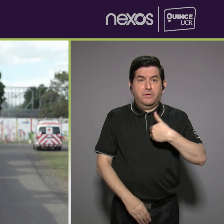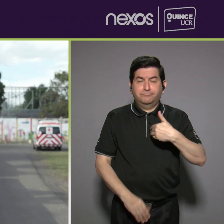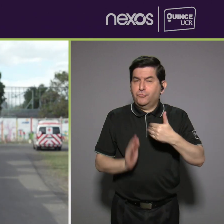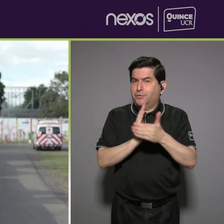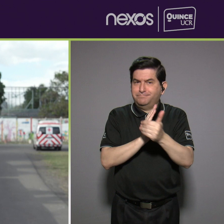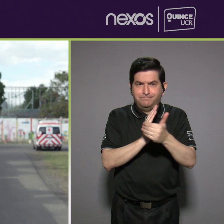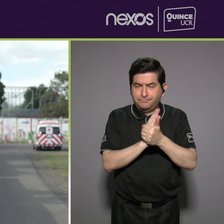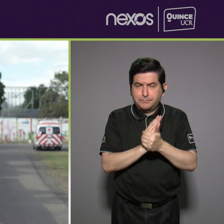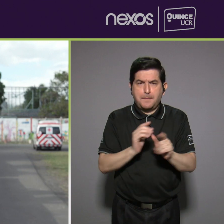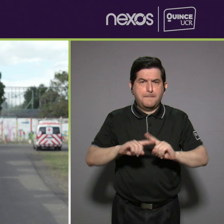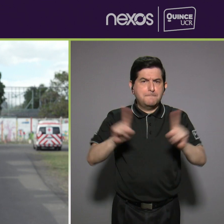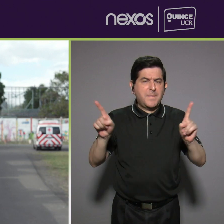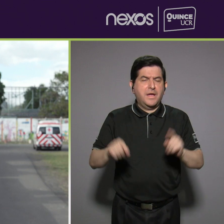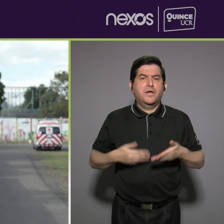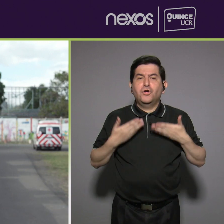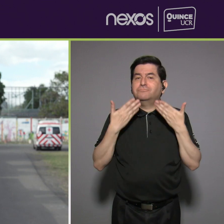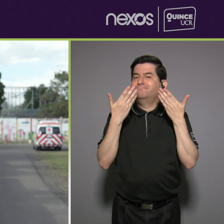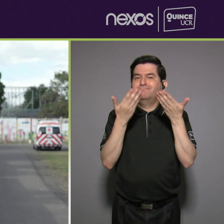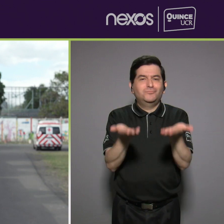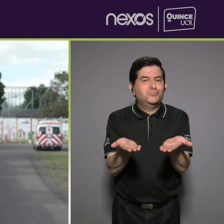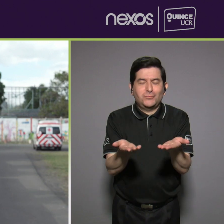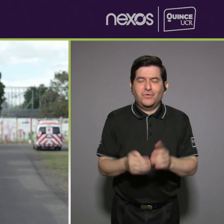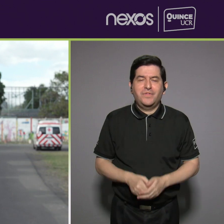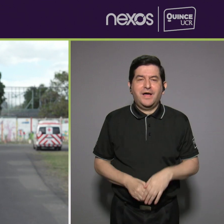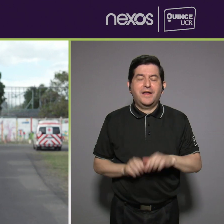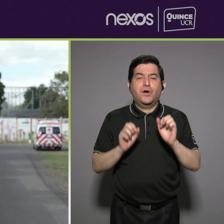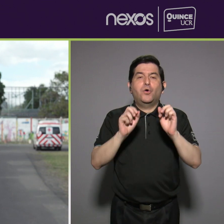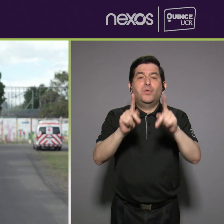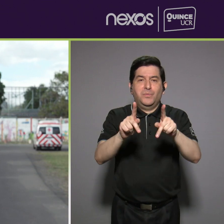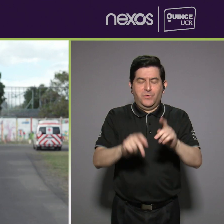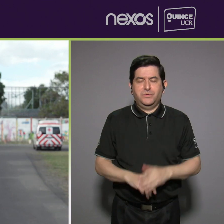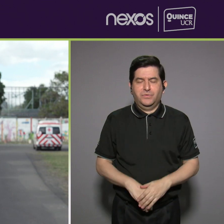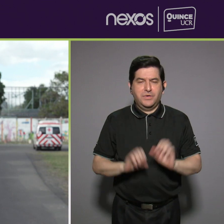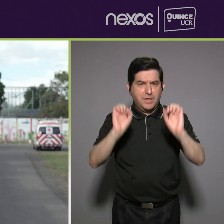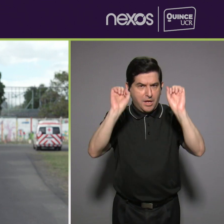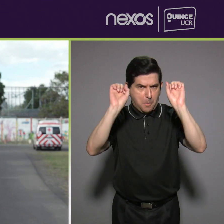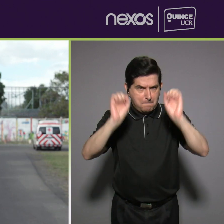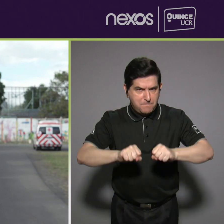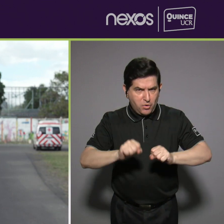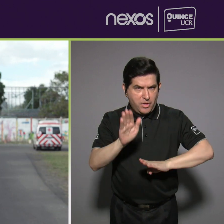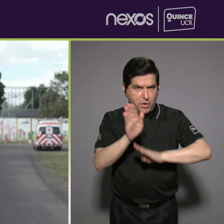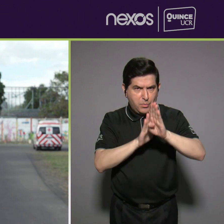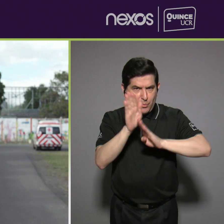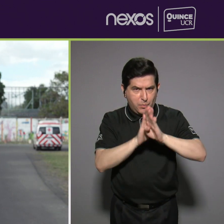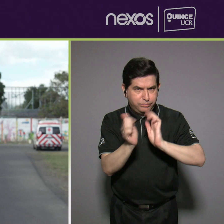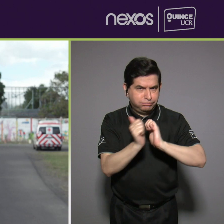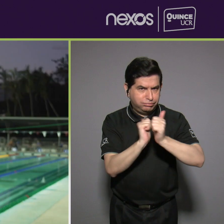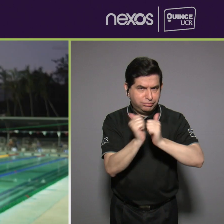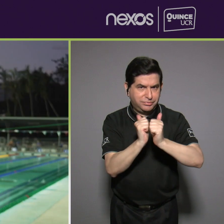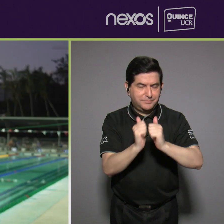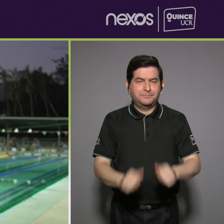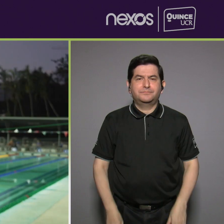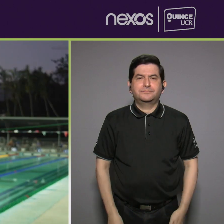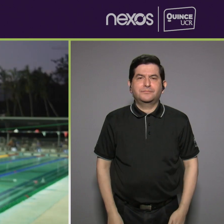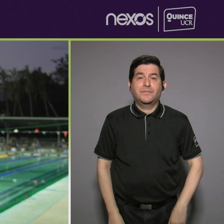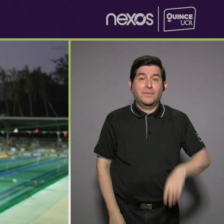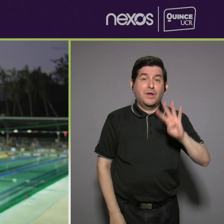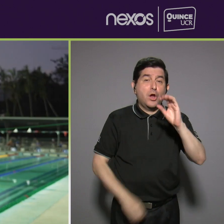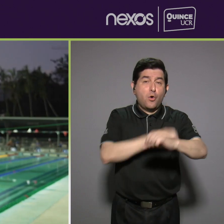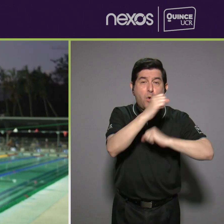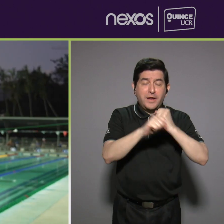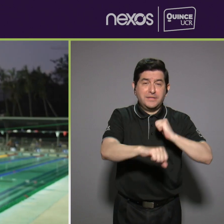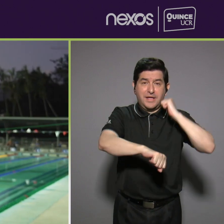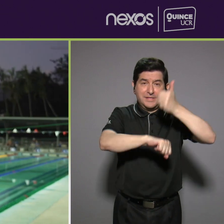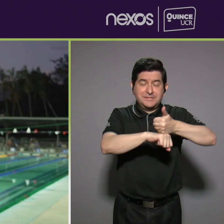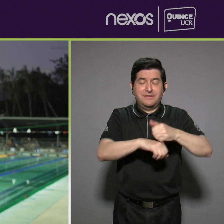capacidad y aún así no se les ha dado una apertura para que puedan desarrollarse en el deporte. Tardaron 40 años en